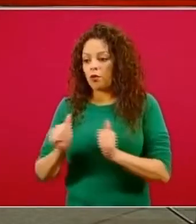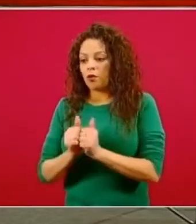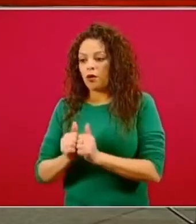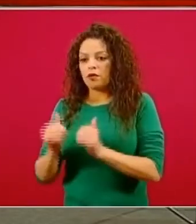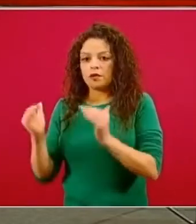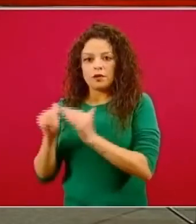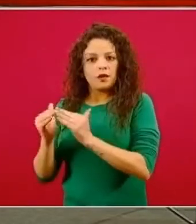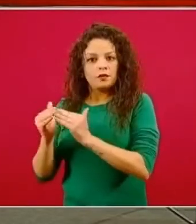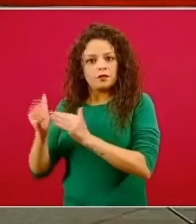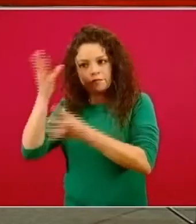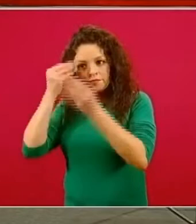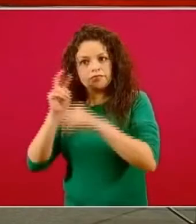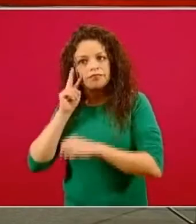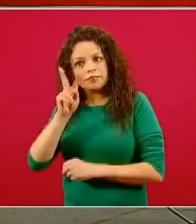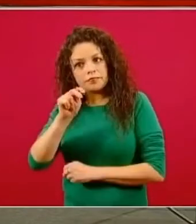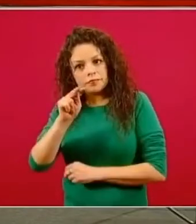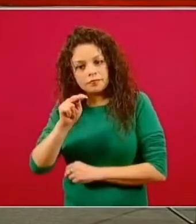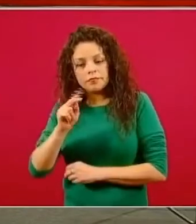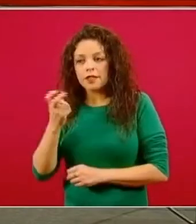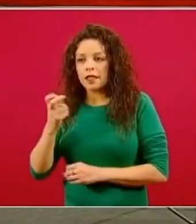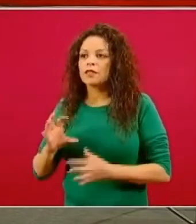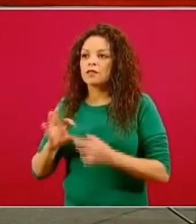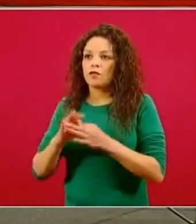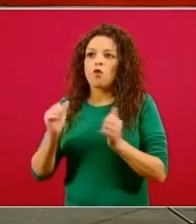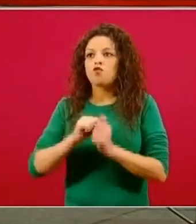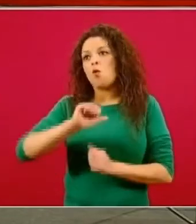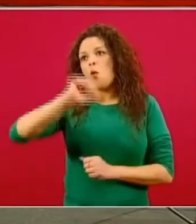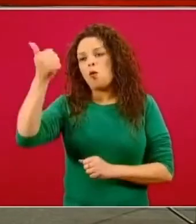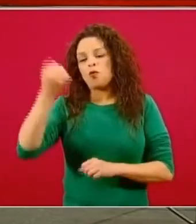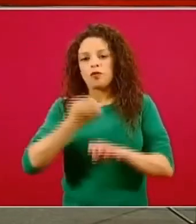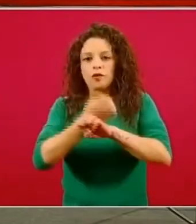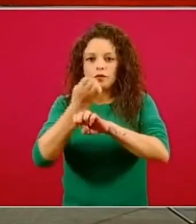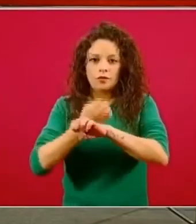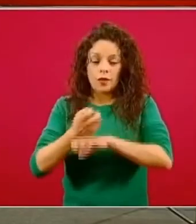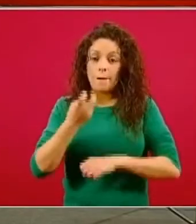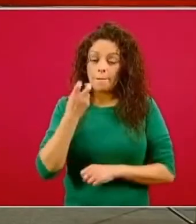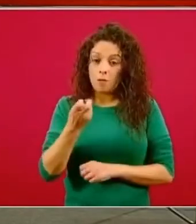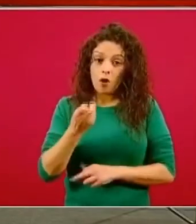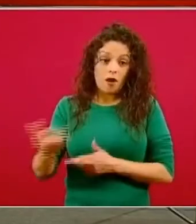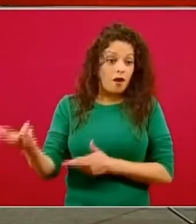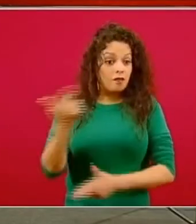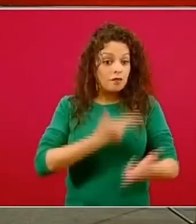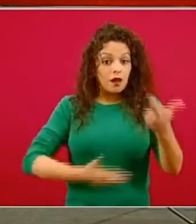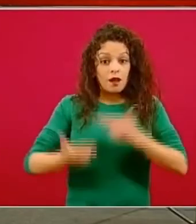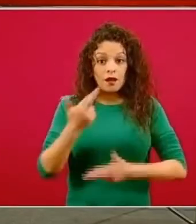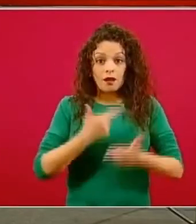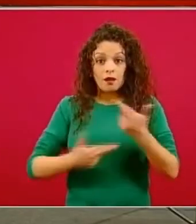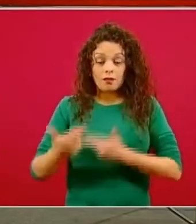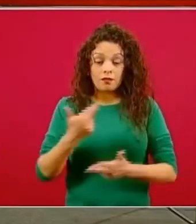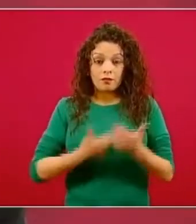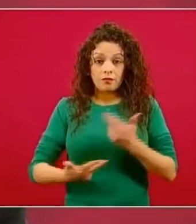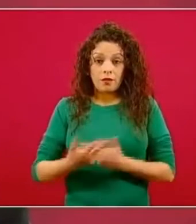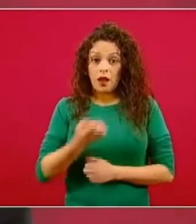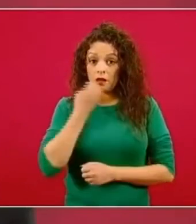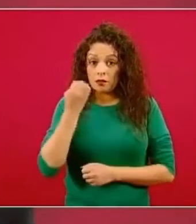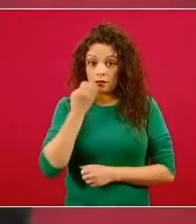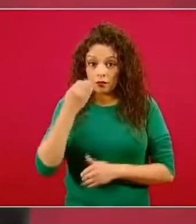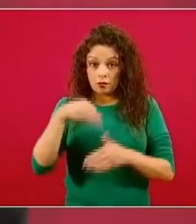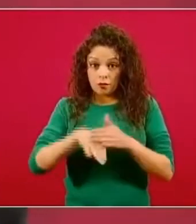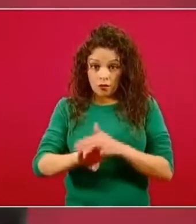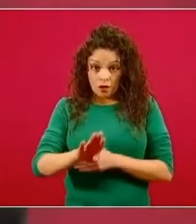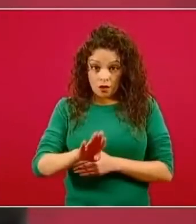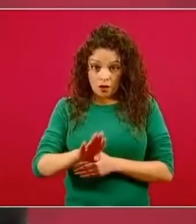estados. Y es por ello también que el regreso a clases para las familias va a ser